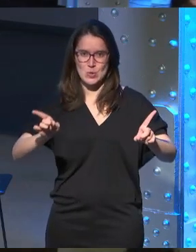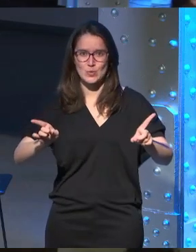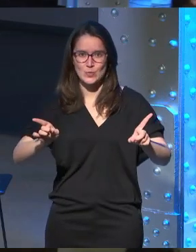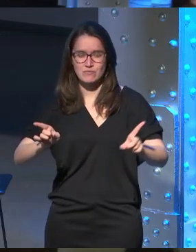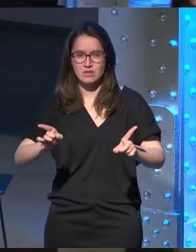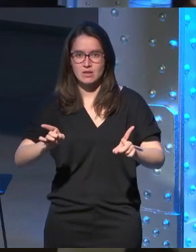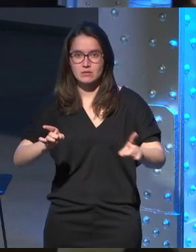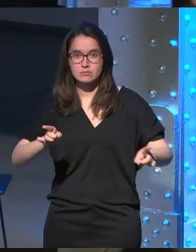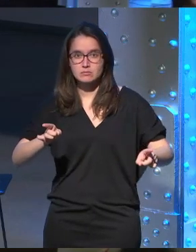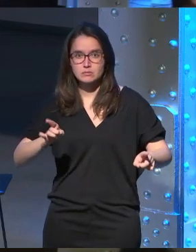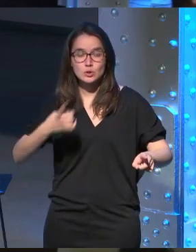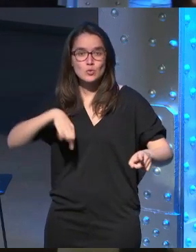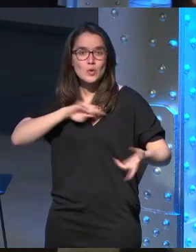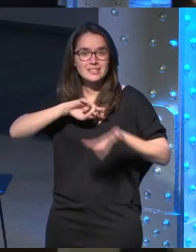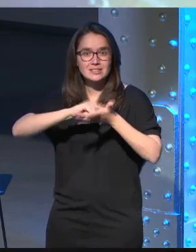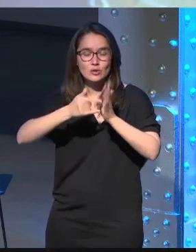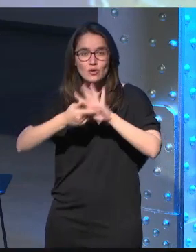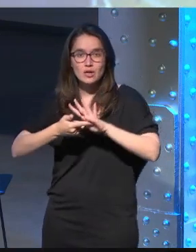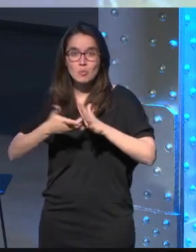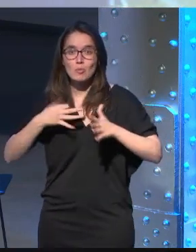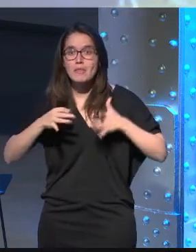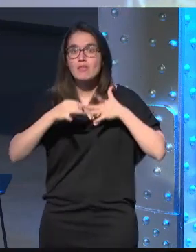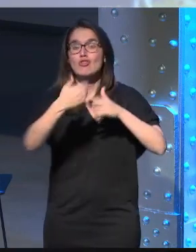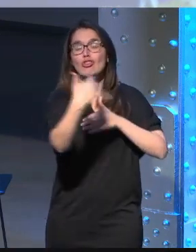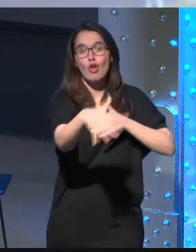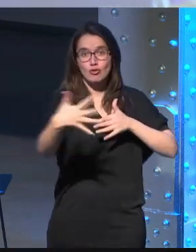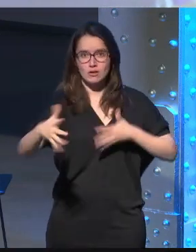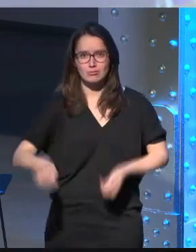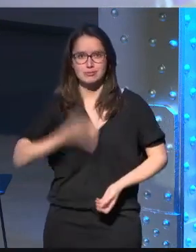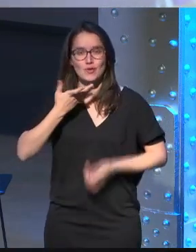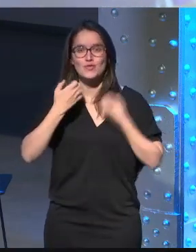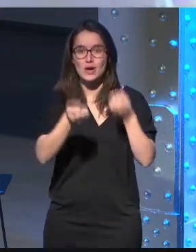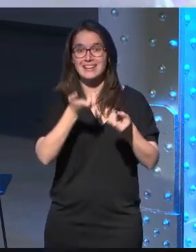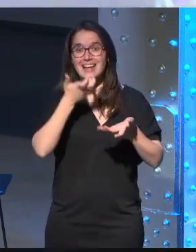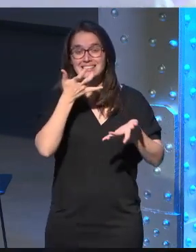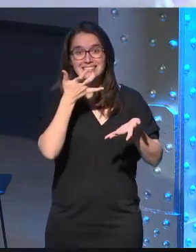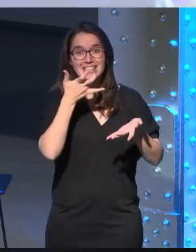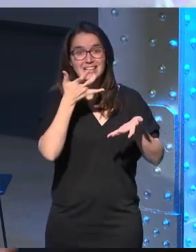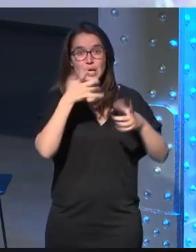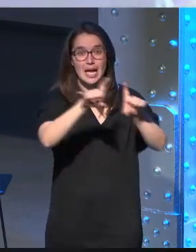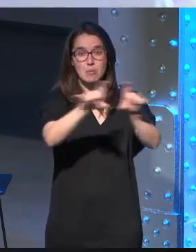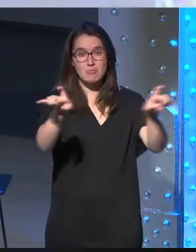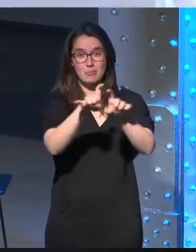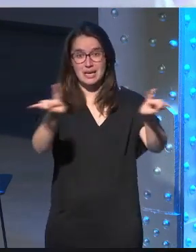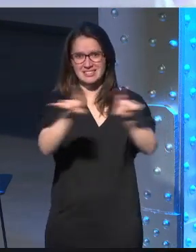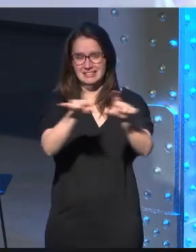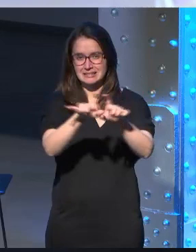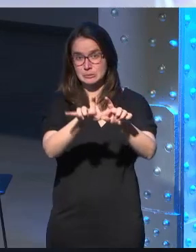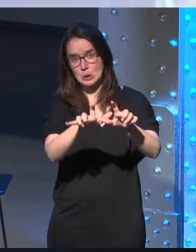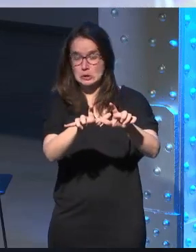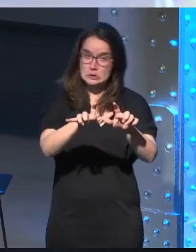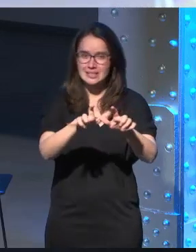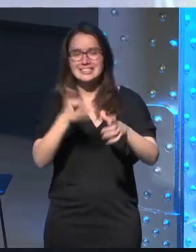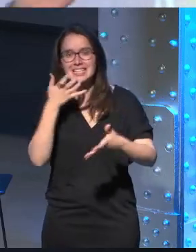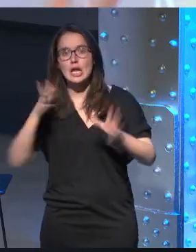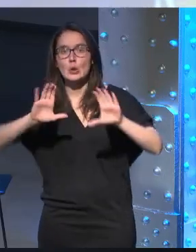de hacia dónde pueden llevarnos estas tecnologías que tanto nos apasionan si las dejamos en manos de corporaciones sin escrúpulos y si la comunidad del